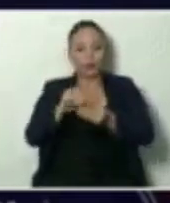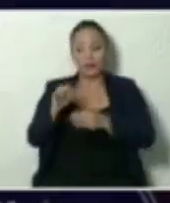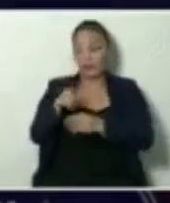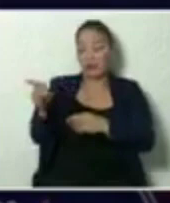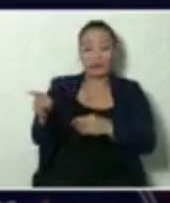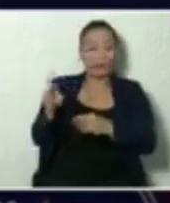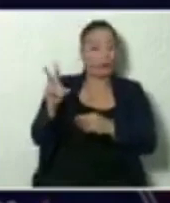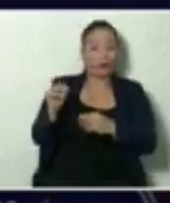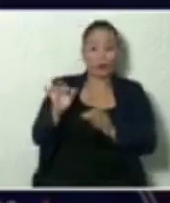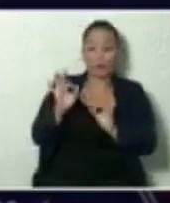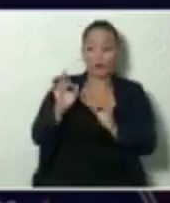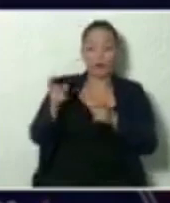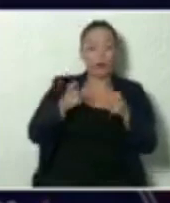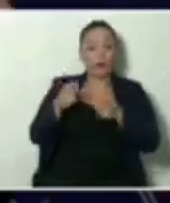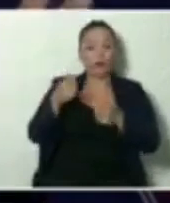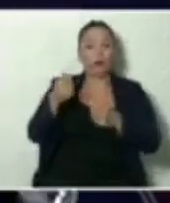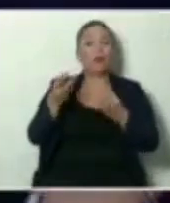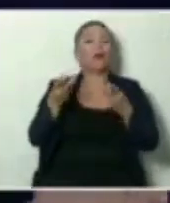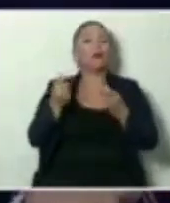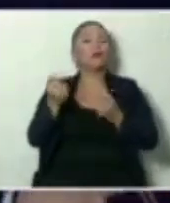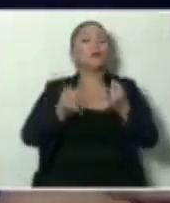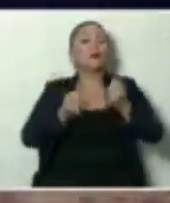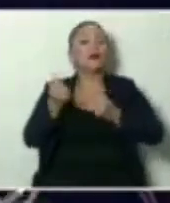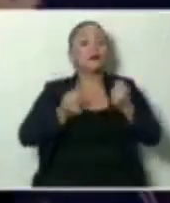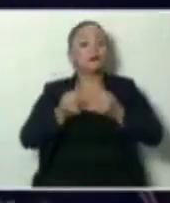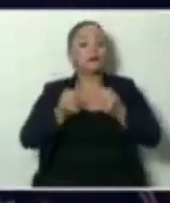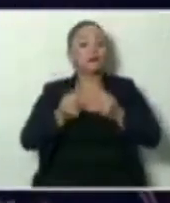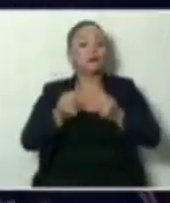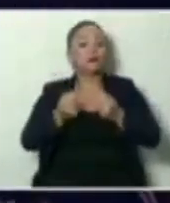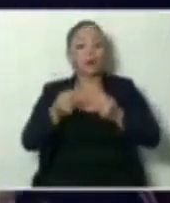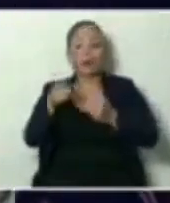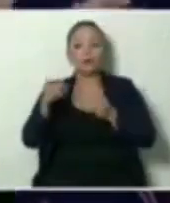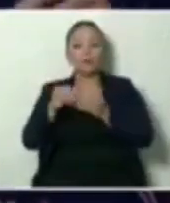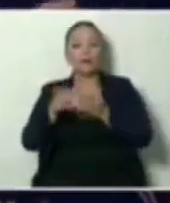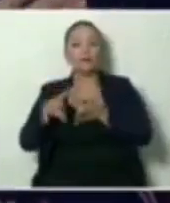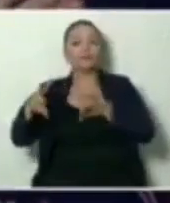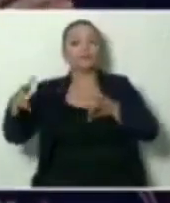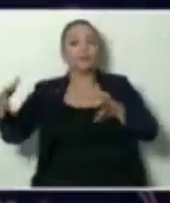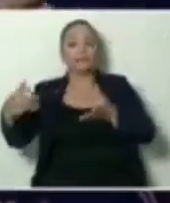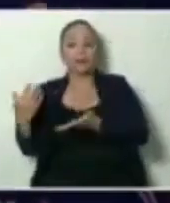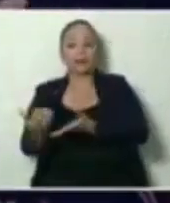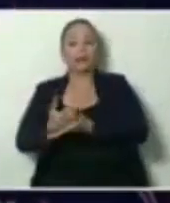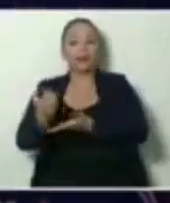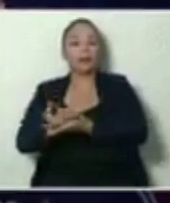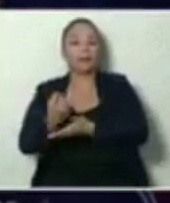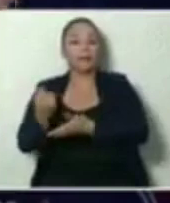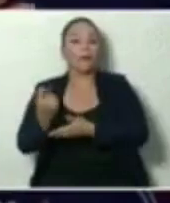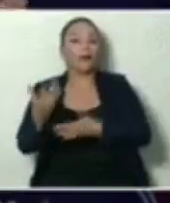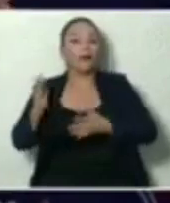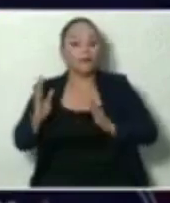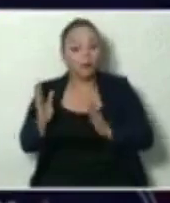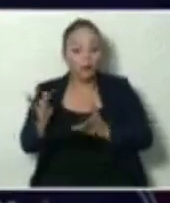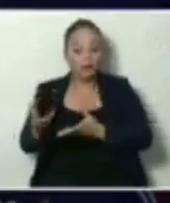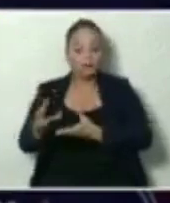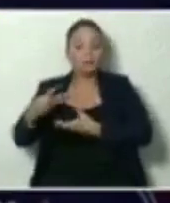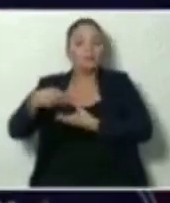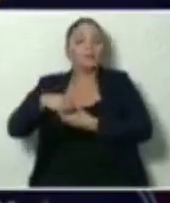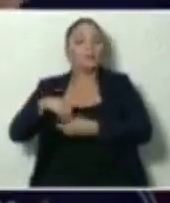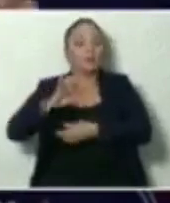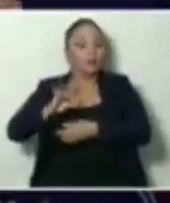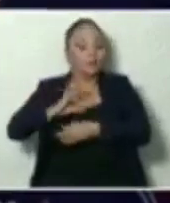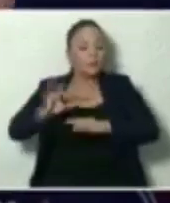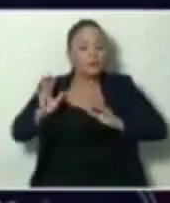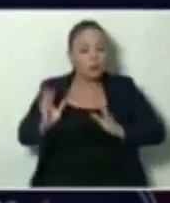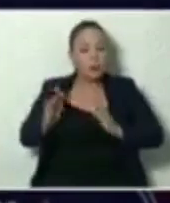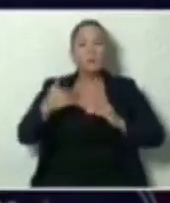para extender el tiempo y, sí, puñalearse una plata, digamos, que hay